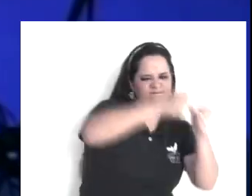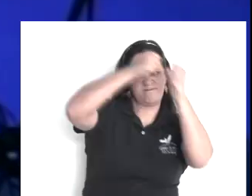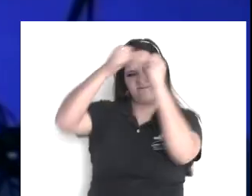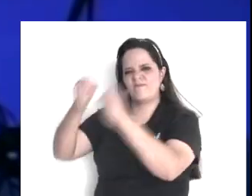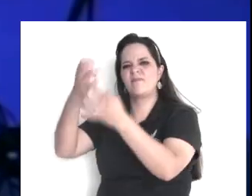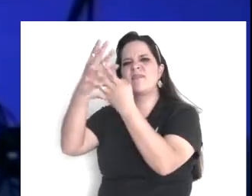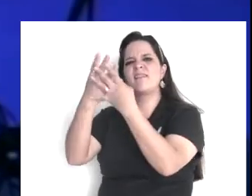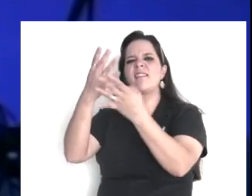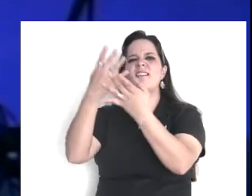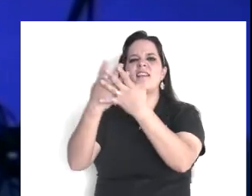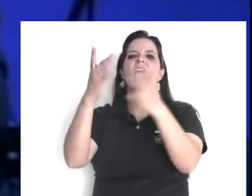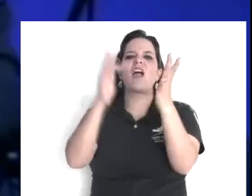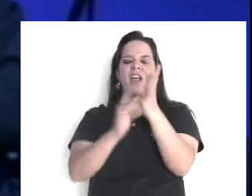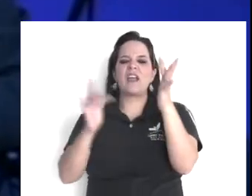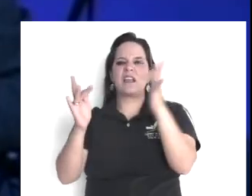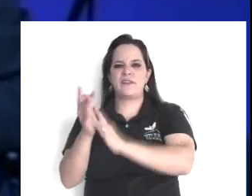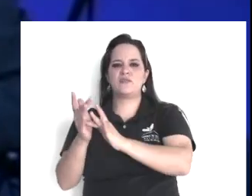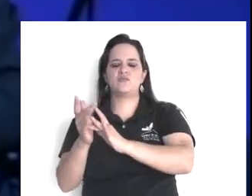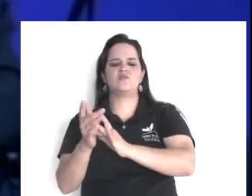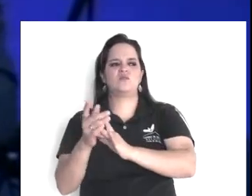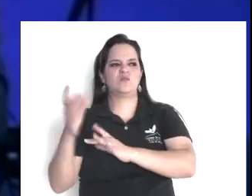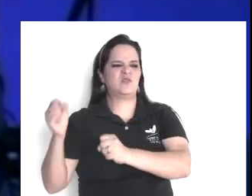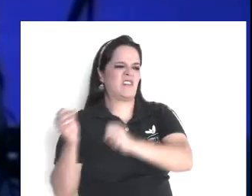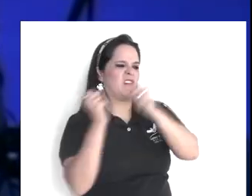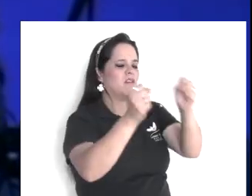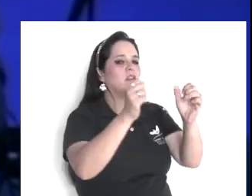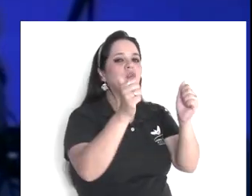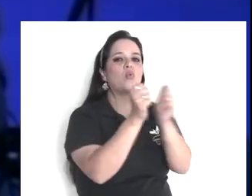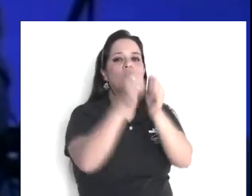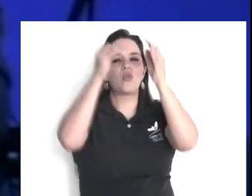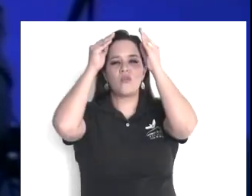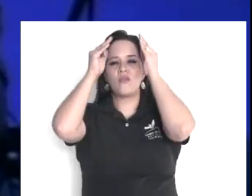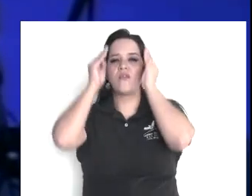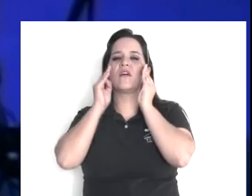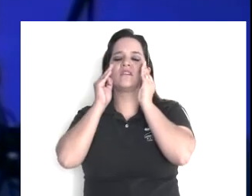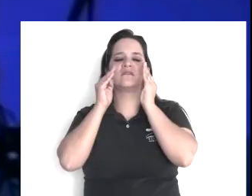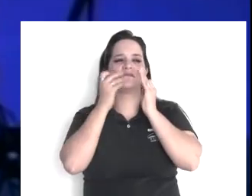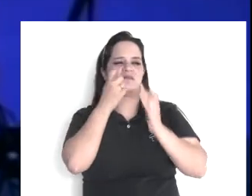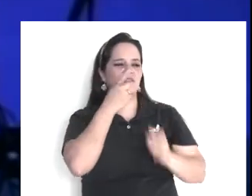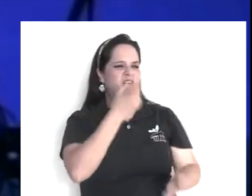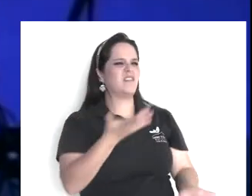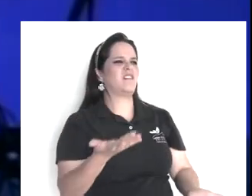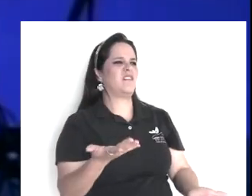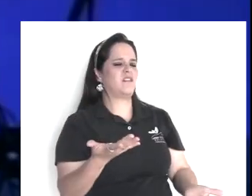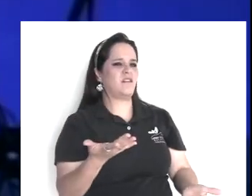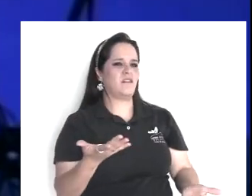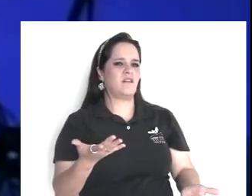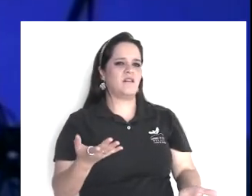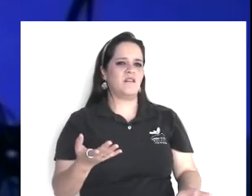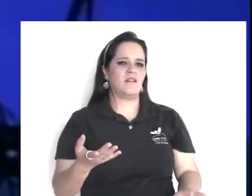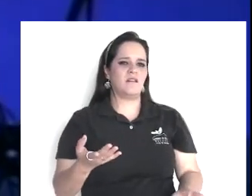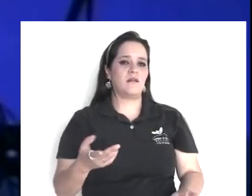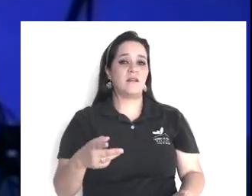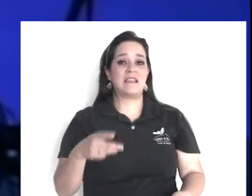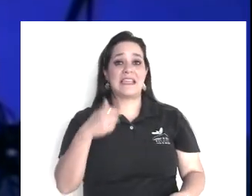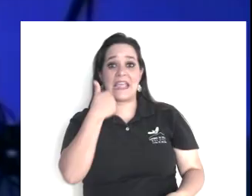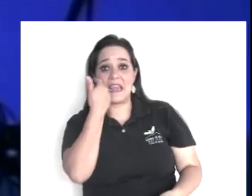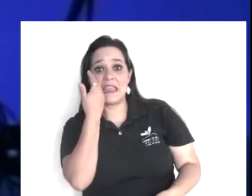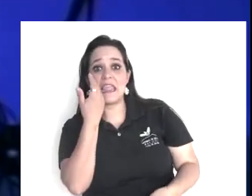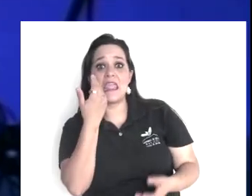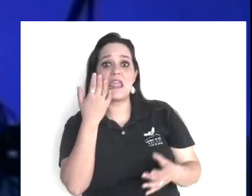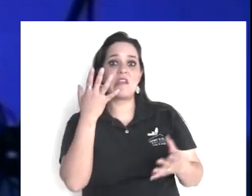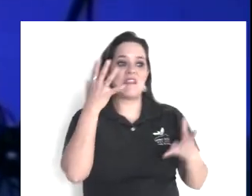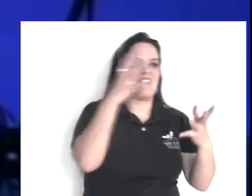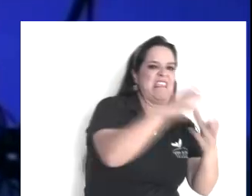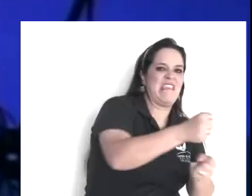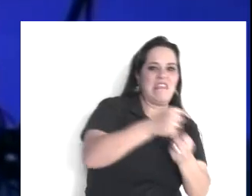principales sacerdotes, y a los fariseos, y les dijeron, estos, ¿por qué no le habéis traído? llegaron con las